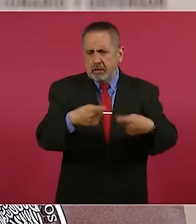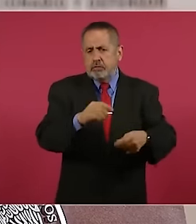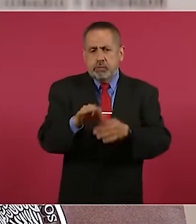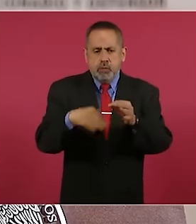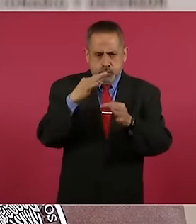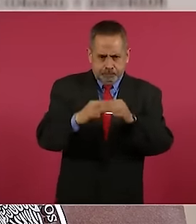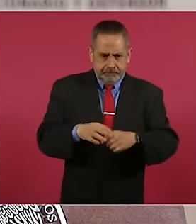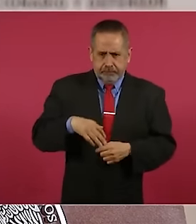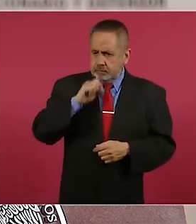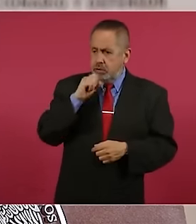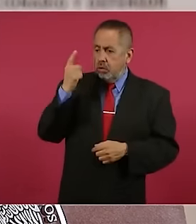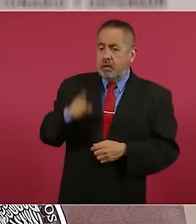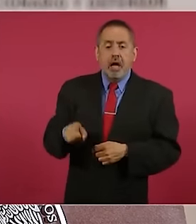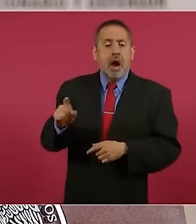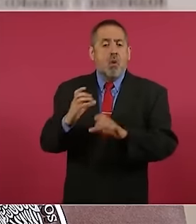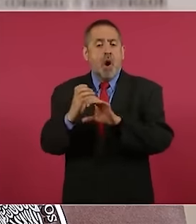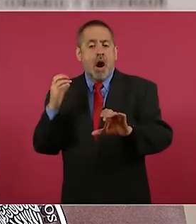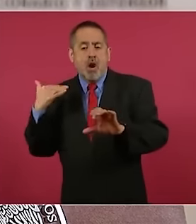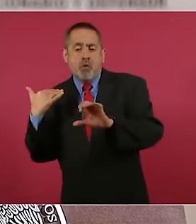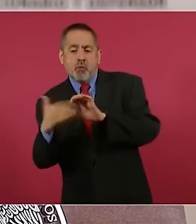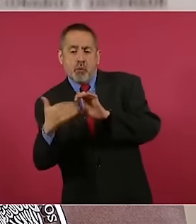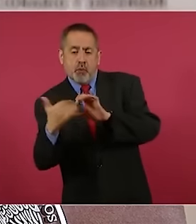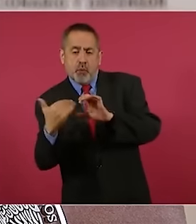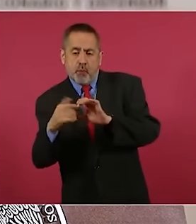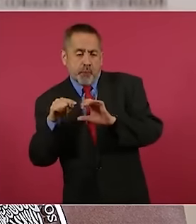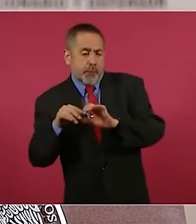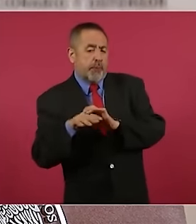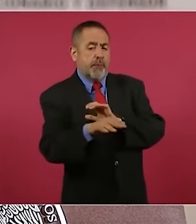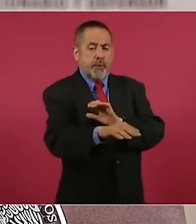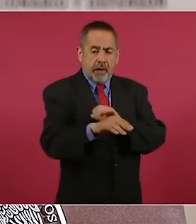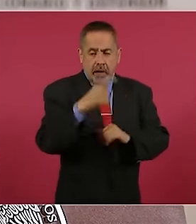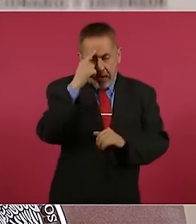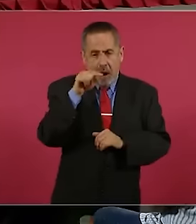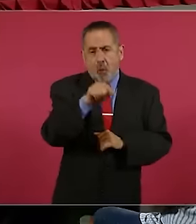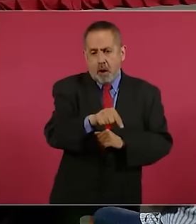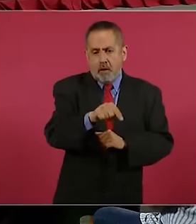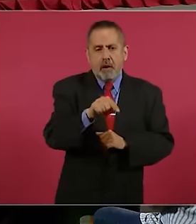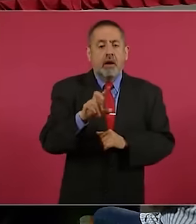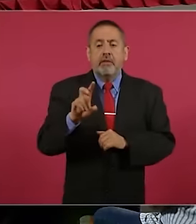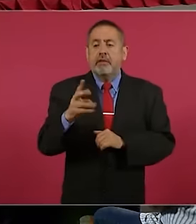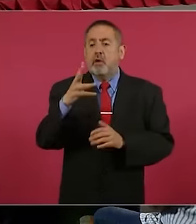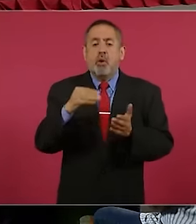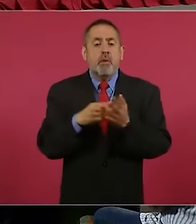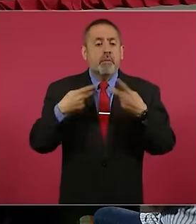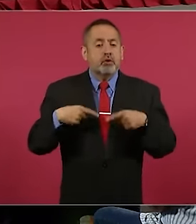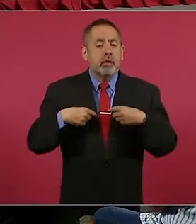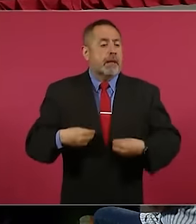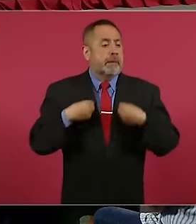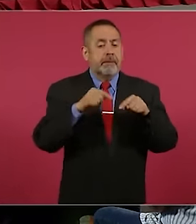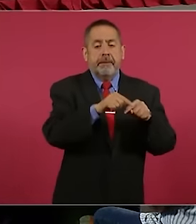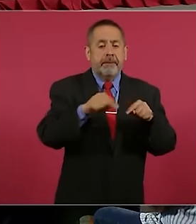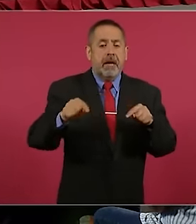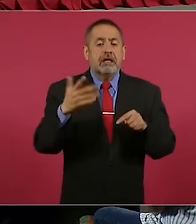la construcción del acueducto yaqui que llevará agua en cantidad y calidad suficiente a 34 mil habitantes de